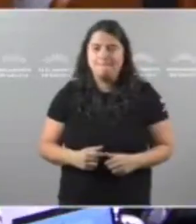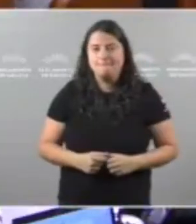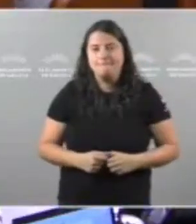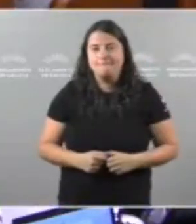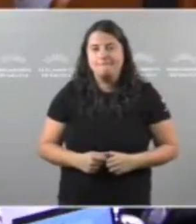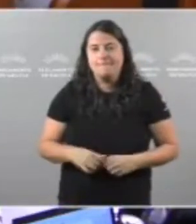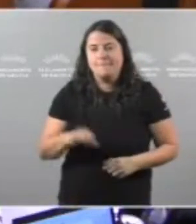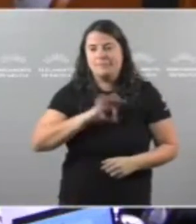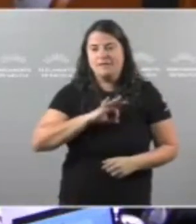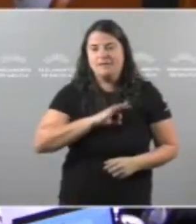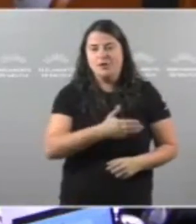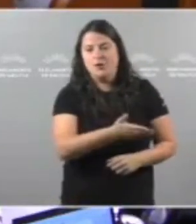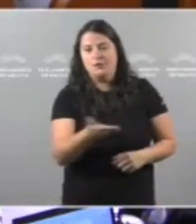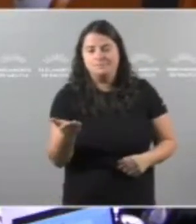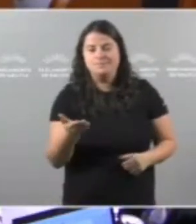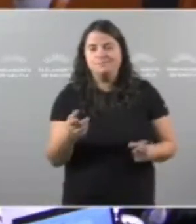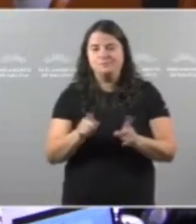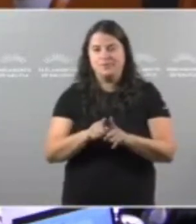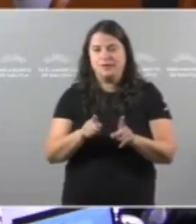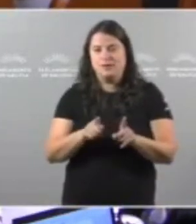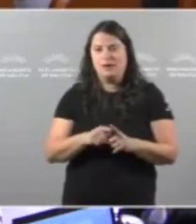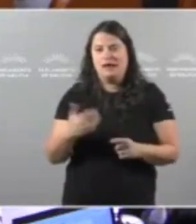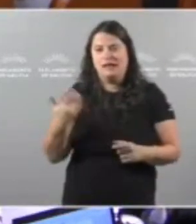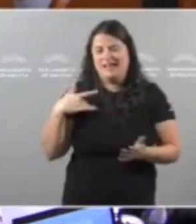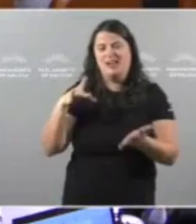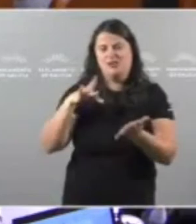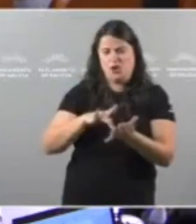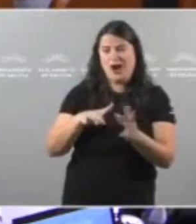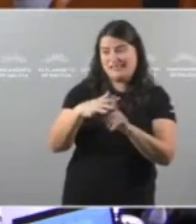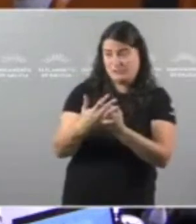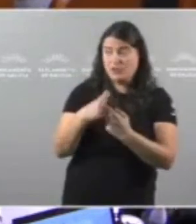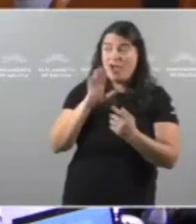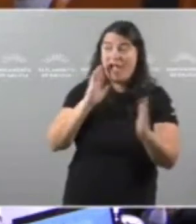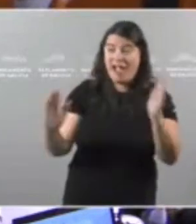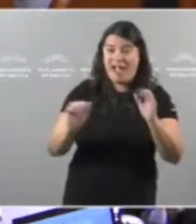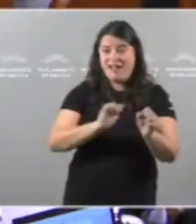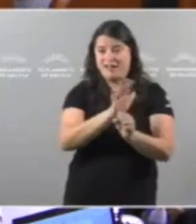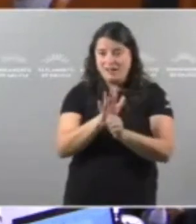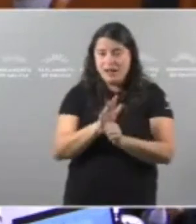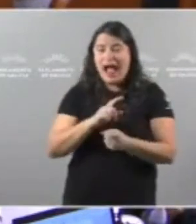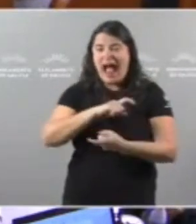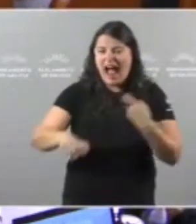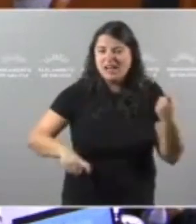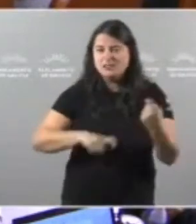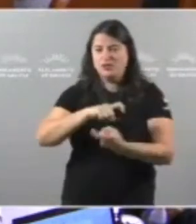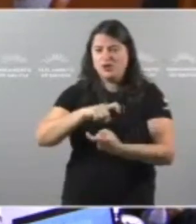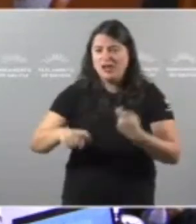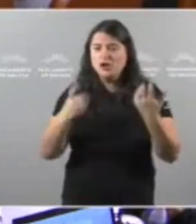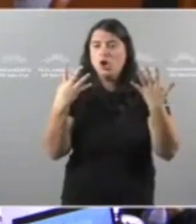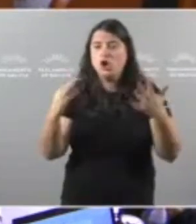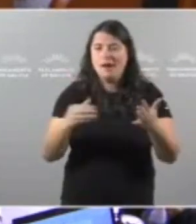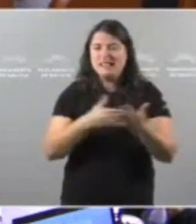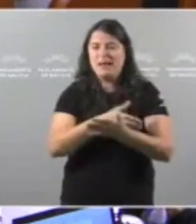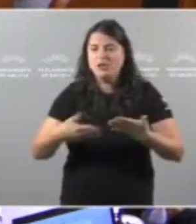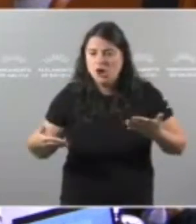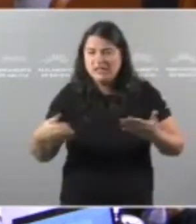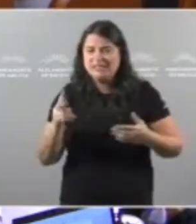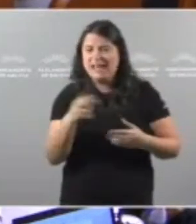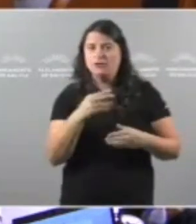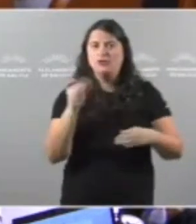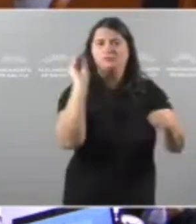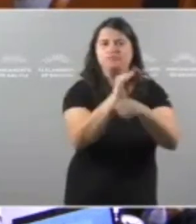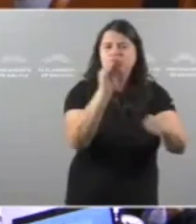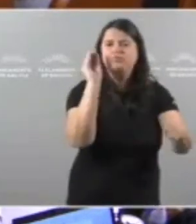Señorías Como é posible Que despois De todo Que pasou Sigan regando Cada ano Con 90 Millóns De euros O sector